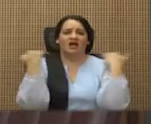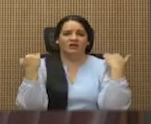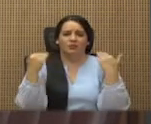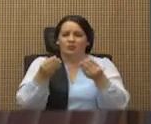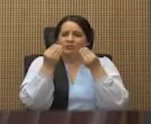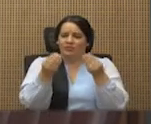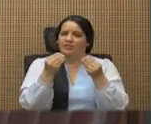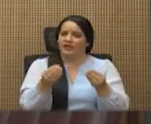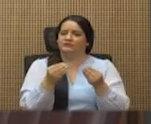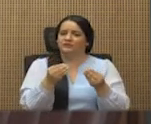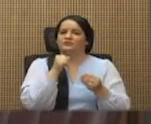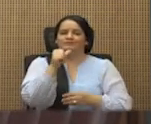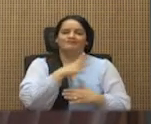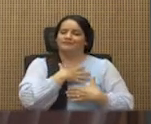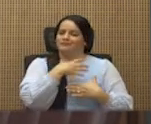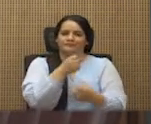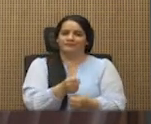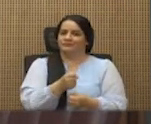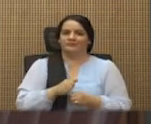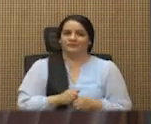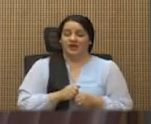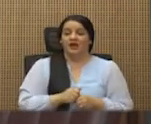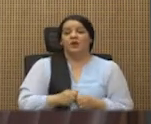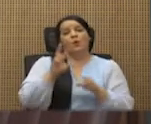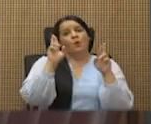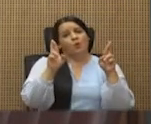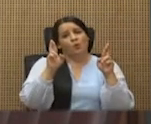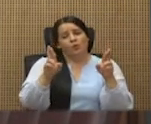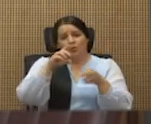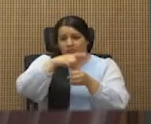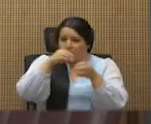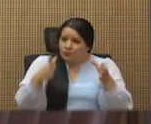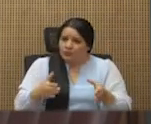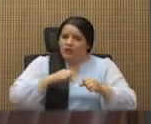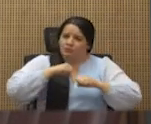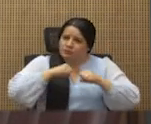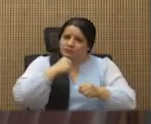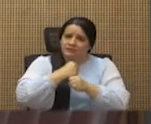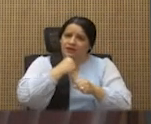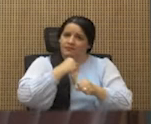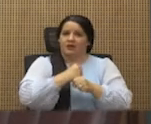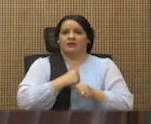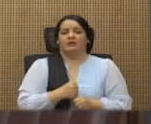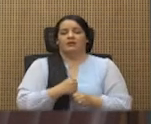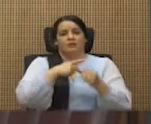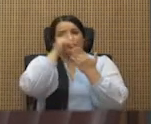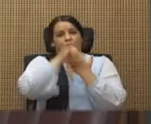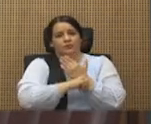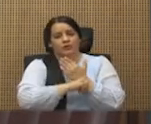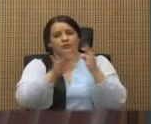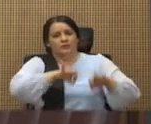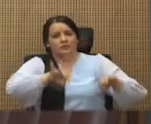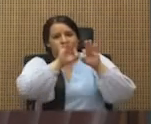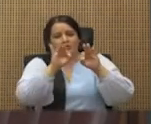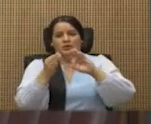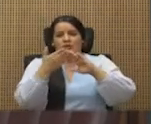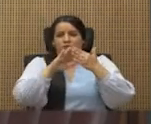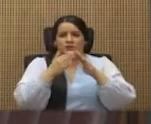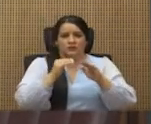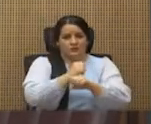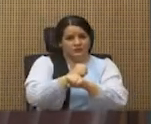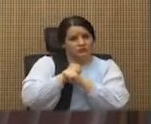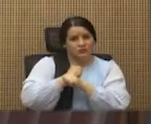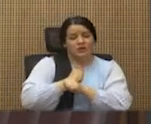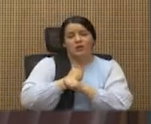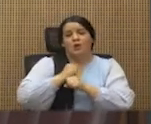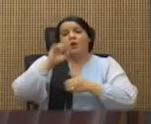Ojalá más bien los diputados nos pongamos a trabajar en proyectos relevantes como los proyectos de seguridad ciudadana, las jornadas flexibles,